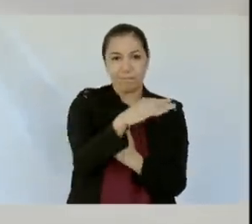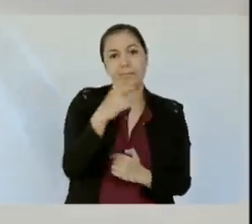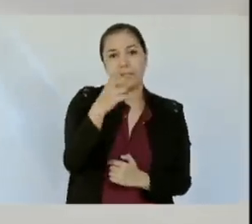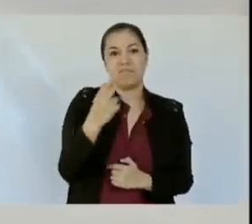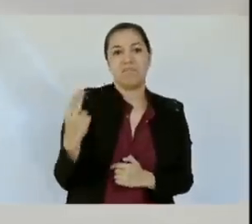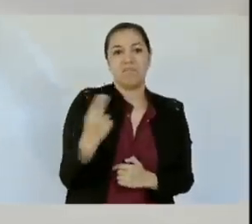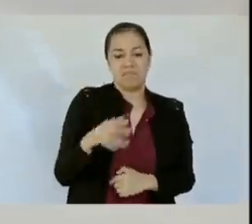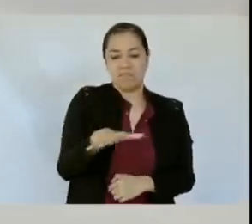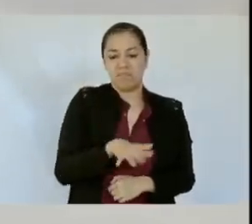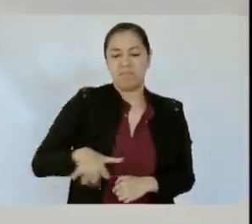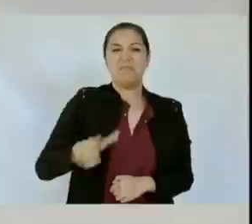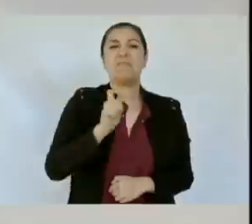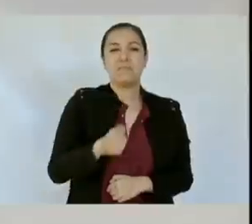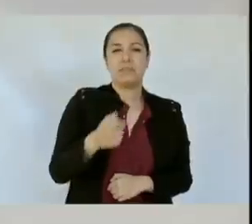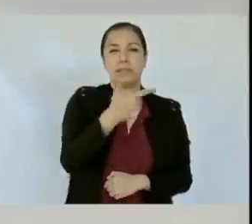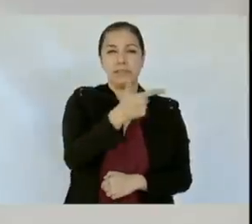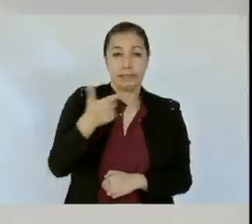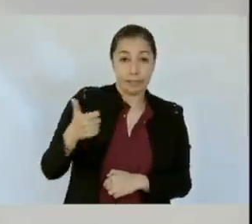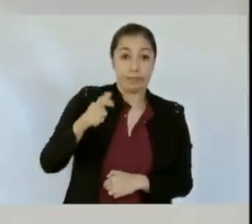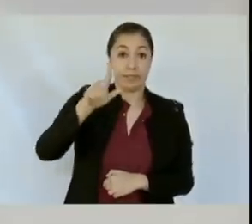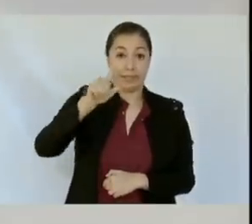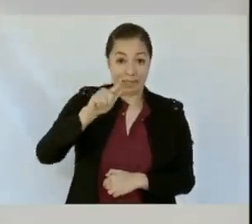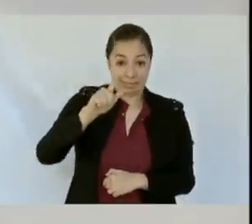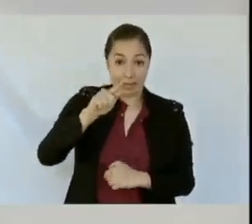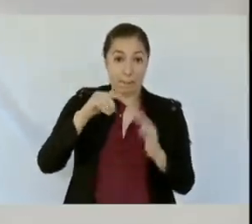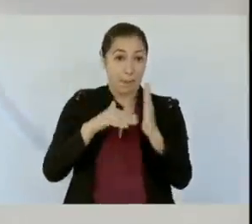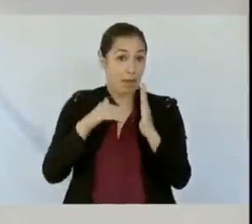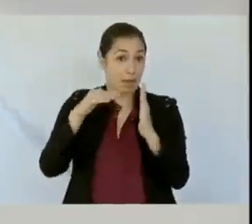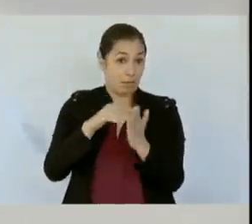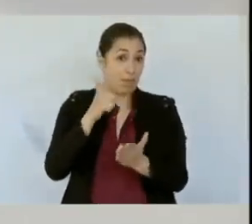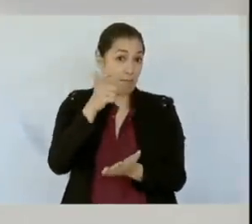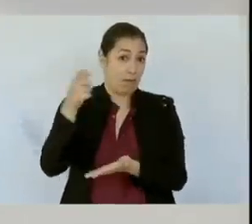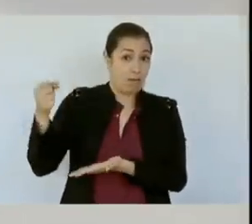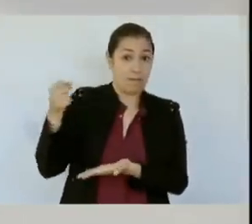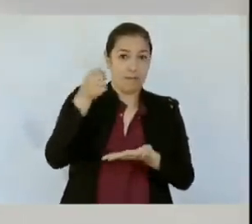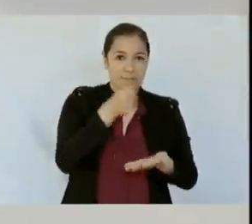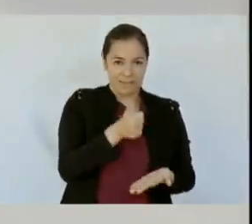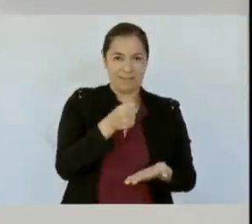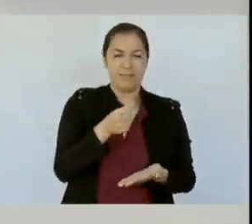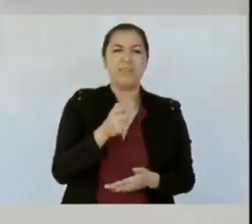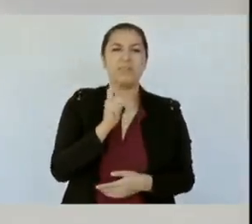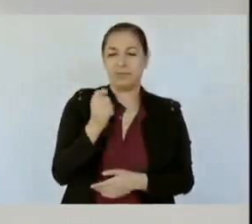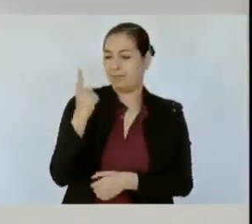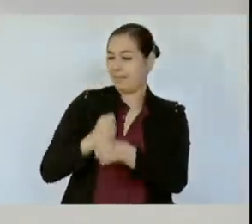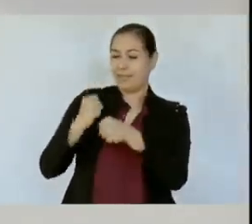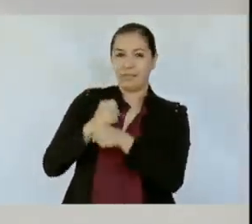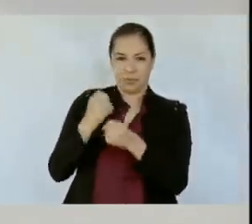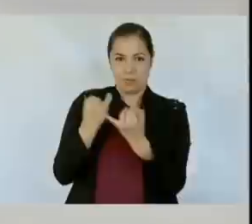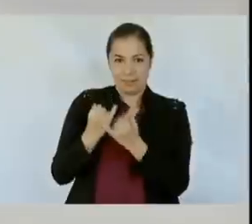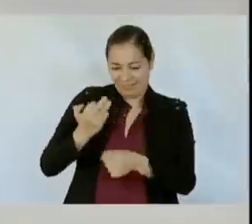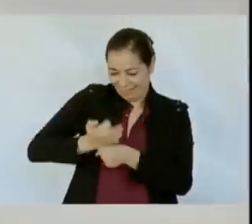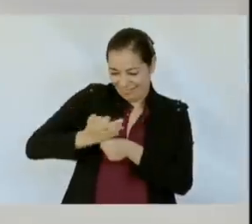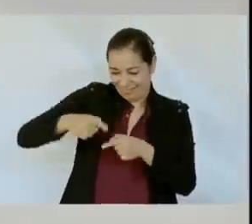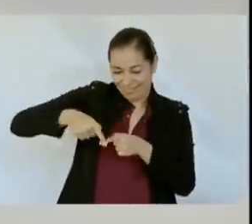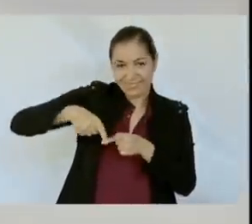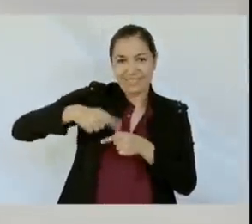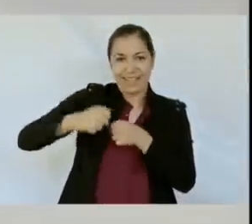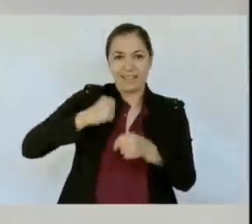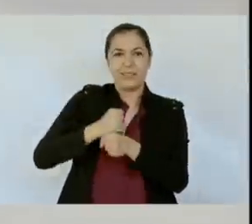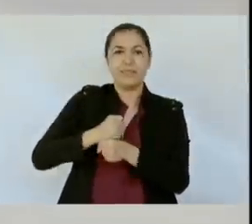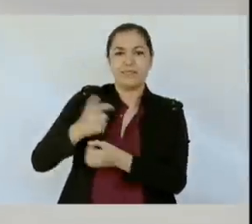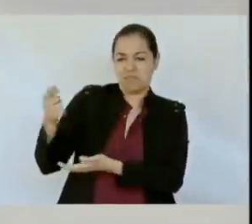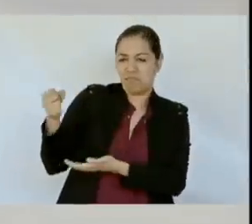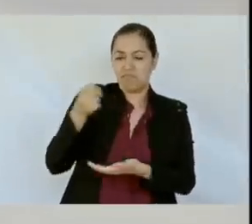770 millones de pesos, de los cuales entre el año pasado y este año se han invertido ya 150